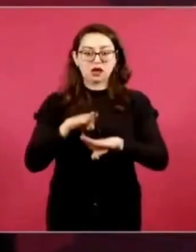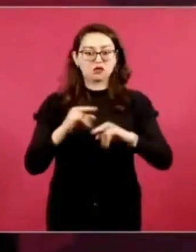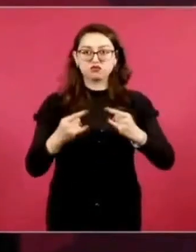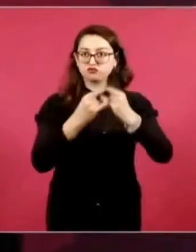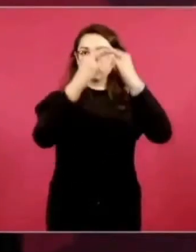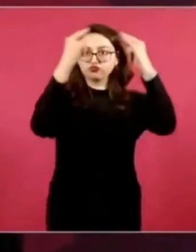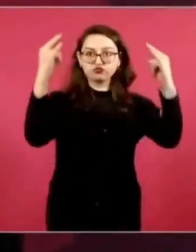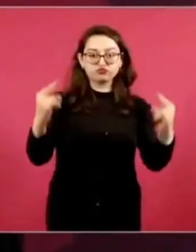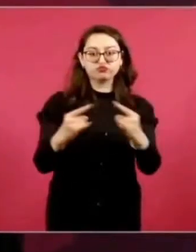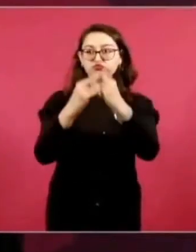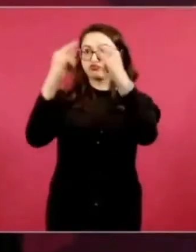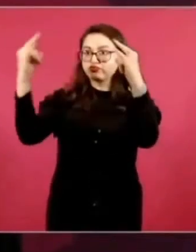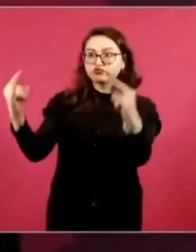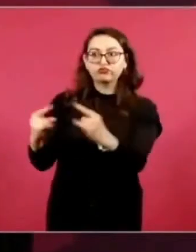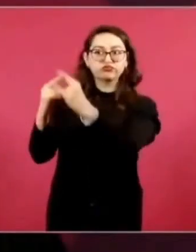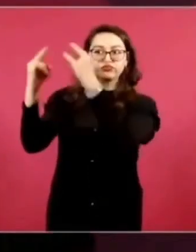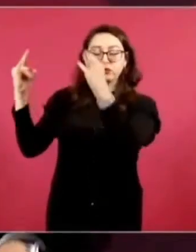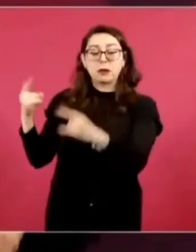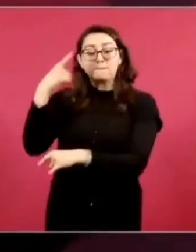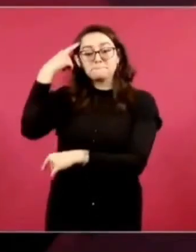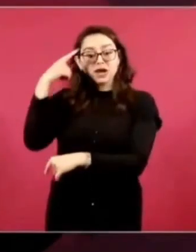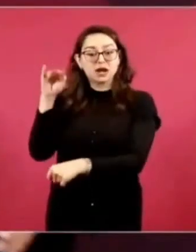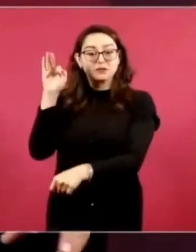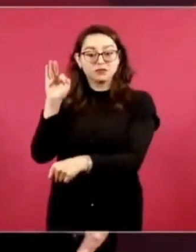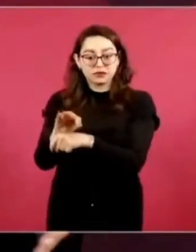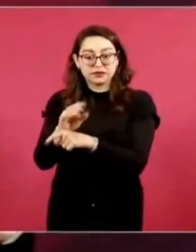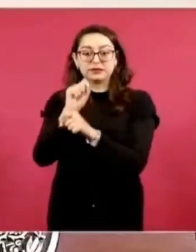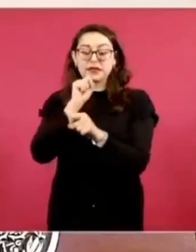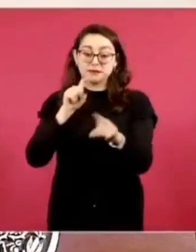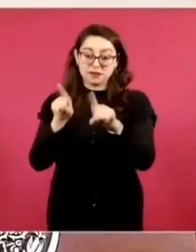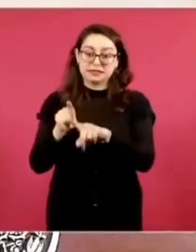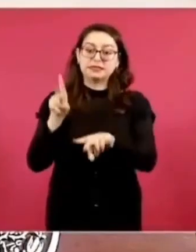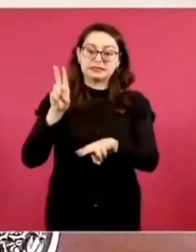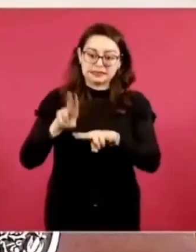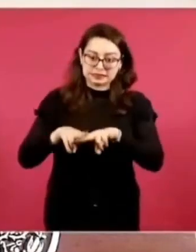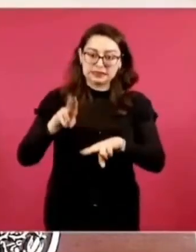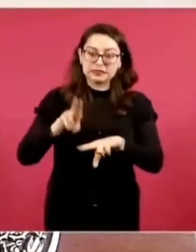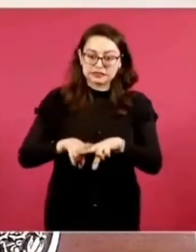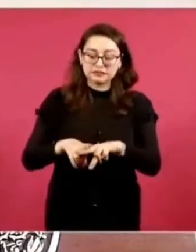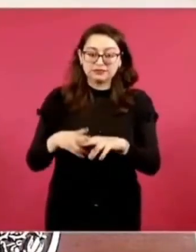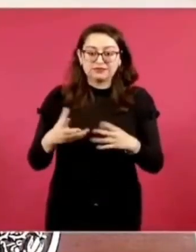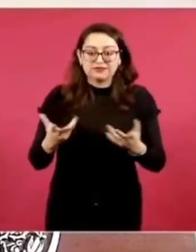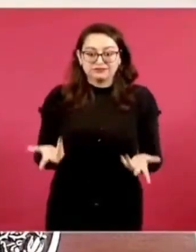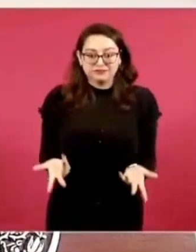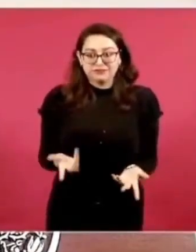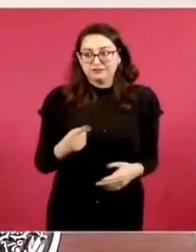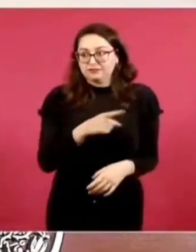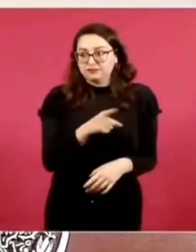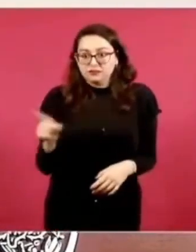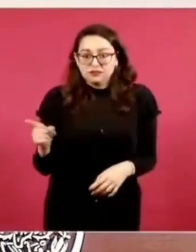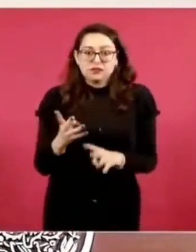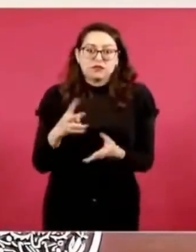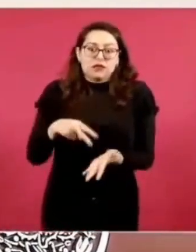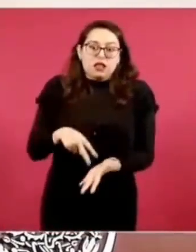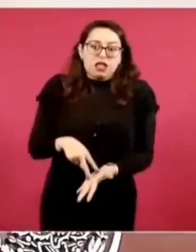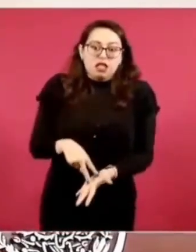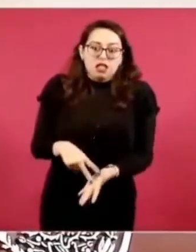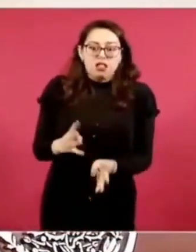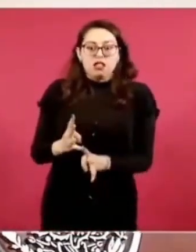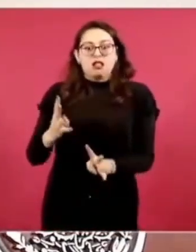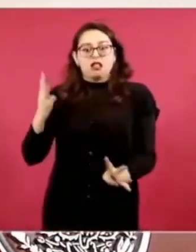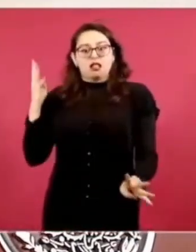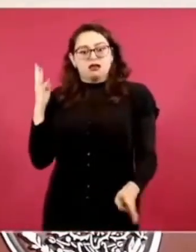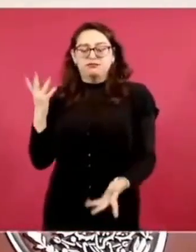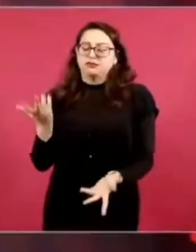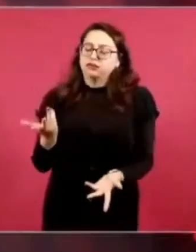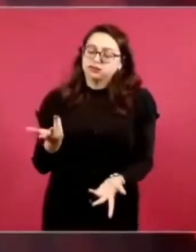y algunas sillas, porque lo que queremos es que el Banco del Bienestar